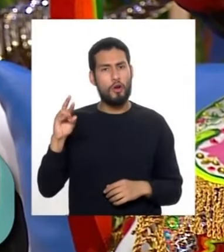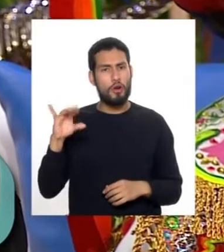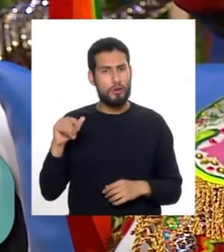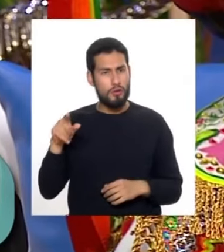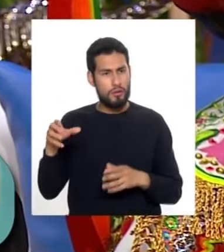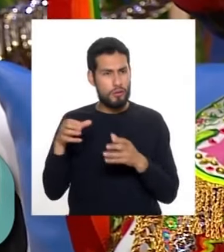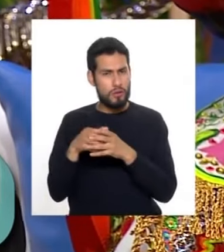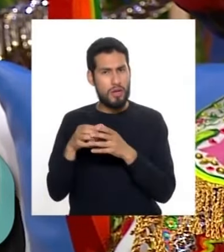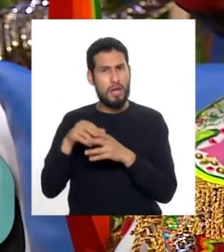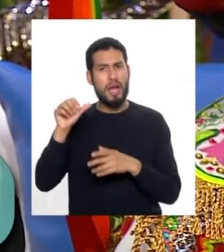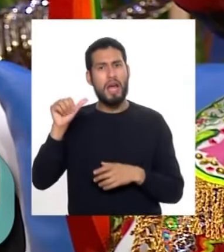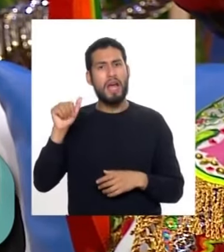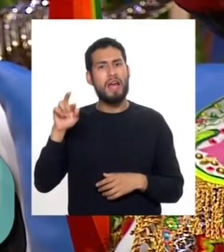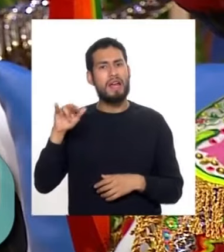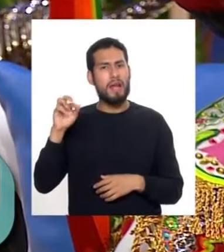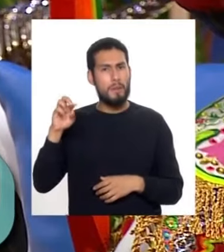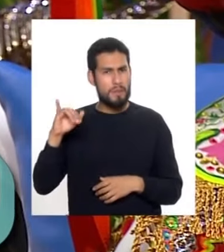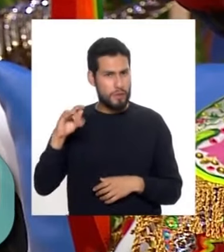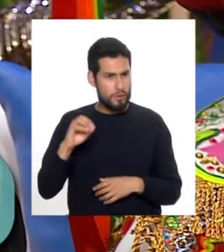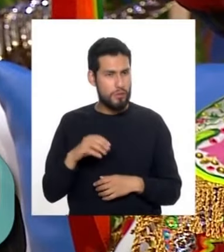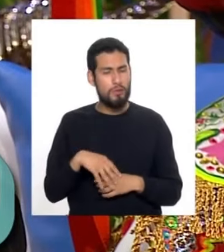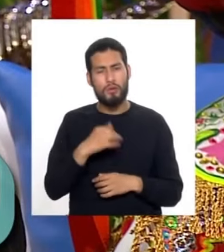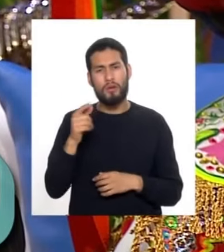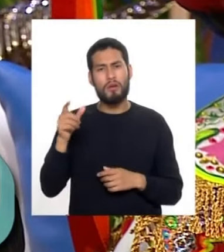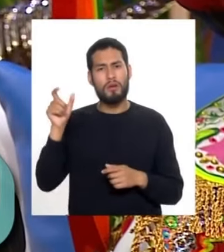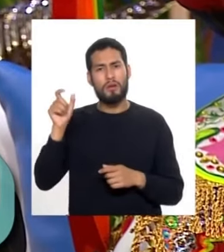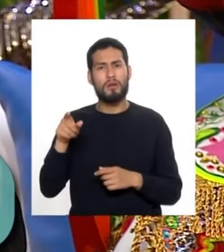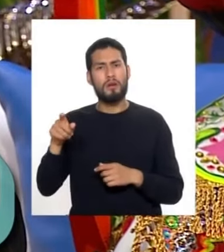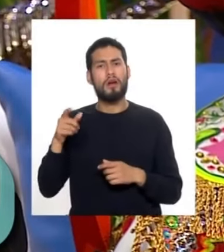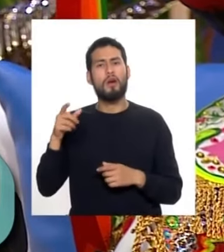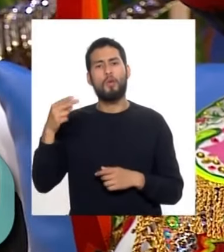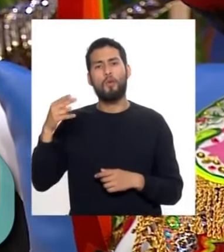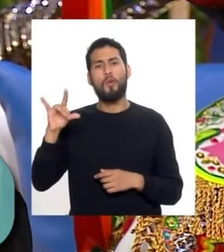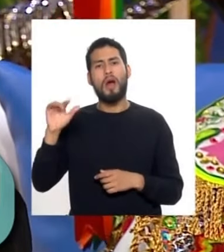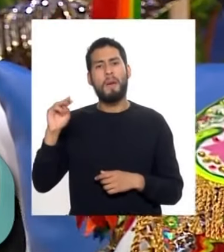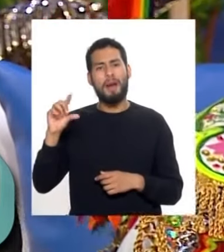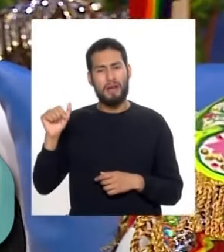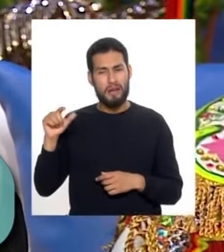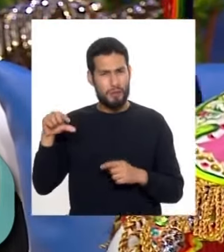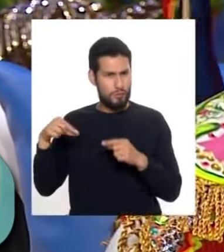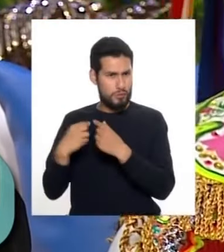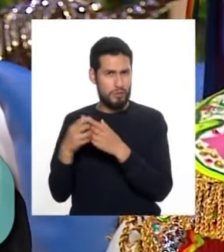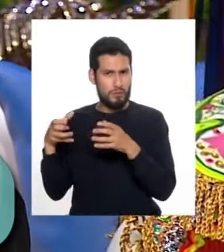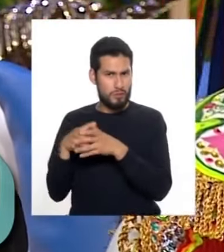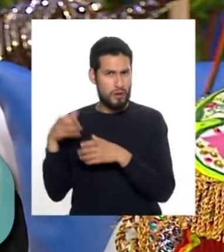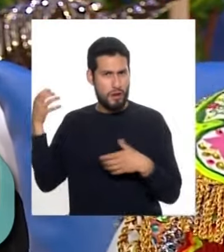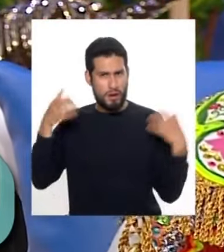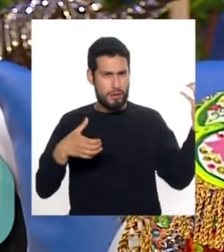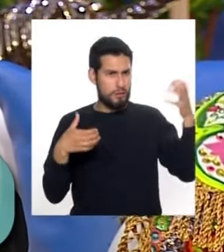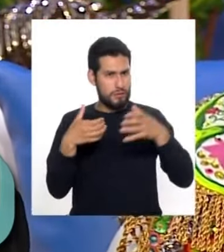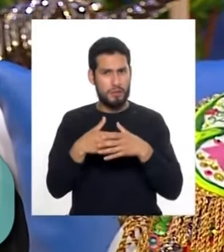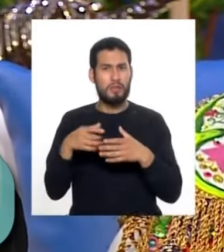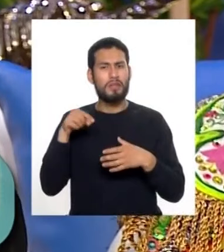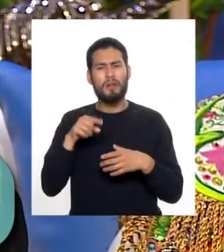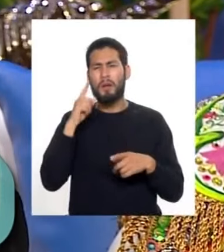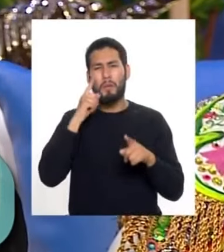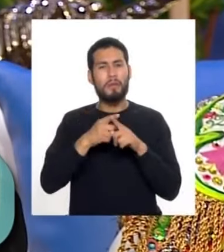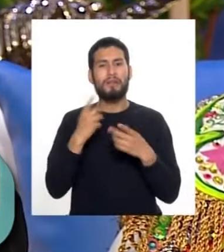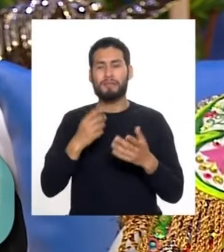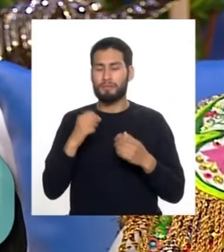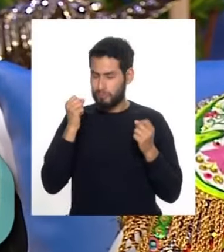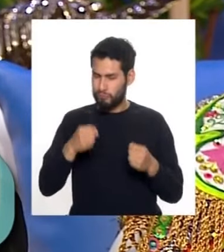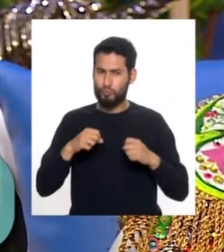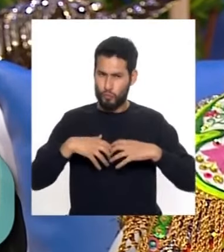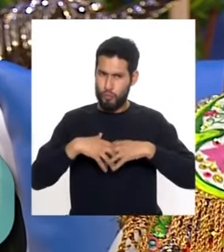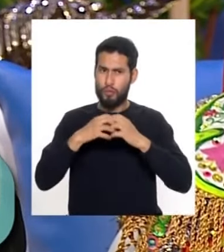con Air Ampito, y otro compañero que es Yuki, de la parte de Huamanga. Todos estén galanados, más que todo con la tarea de seguir